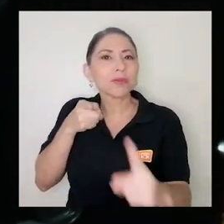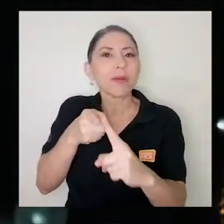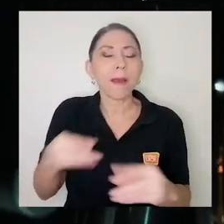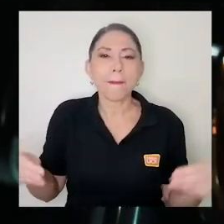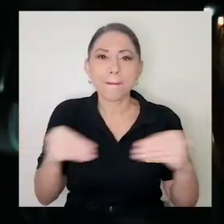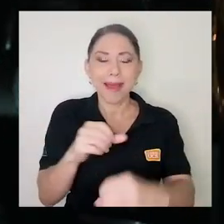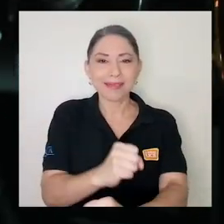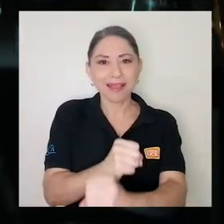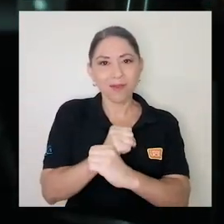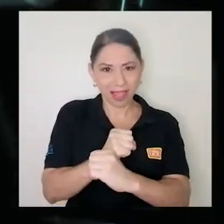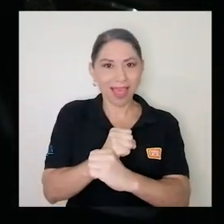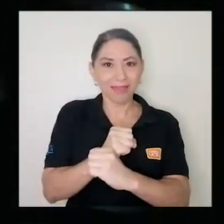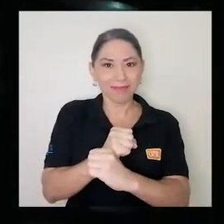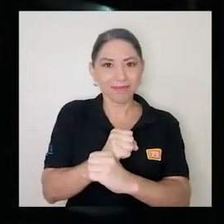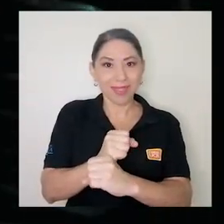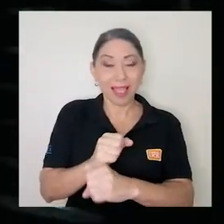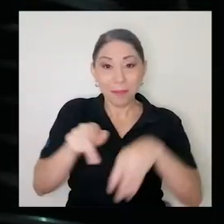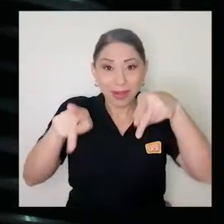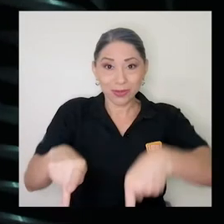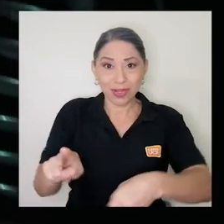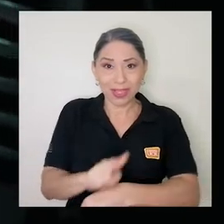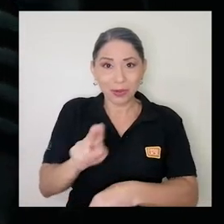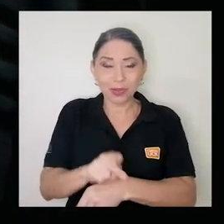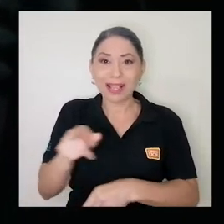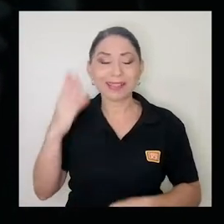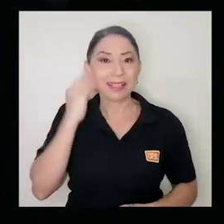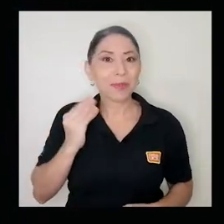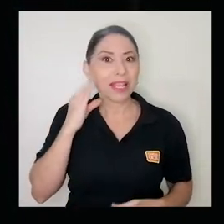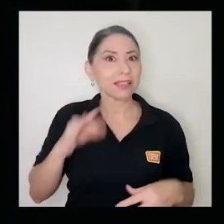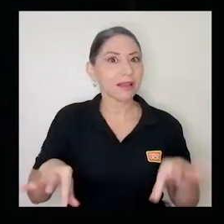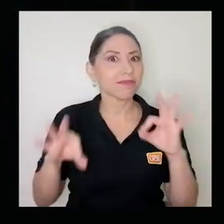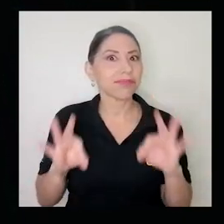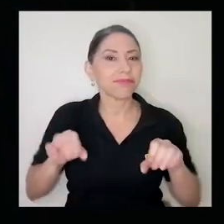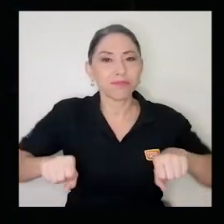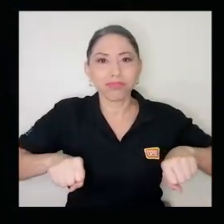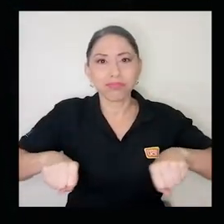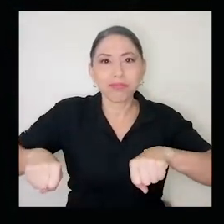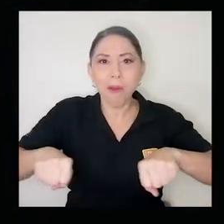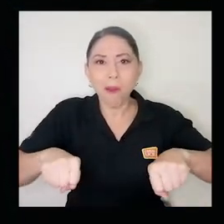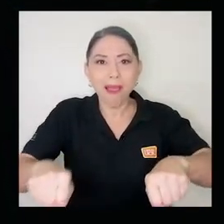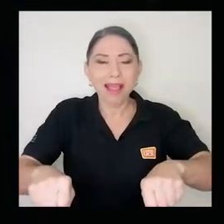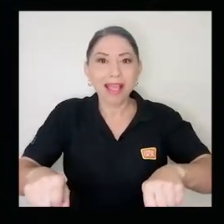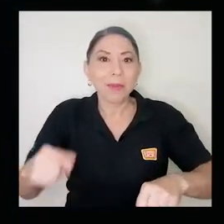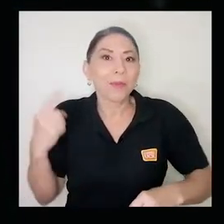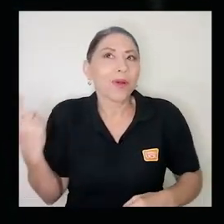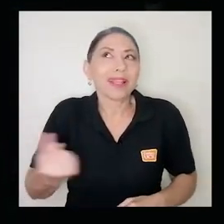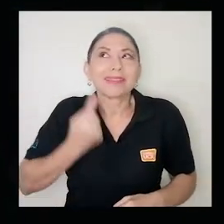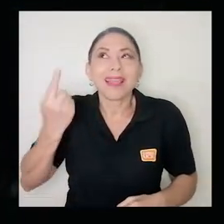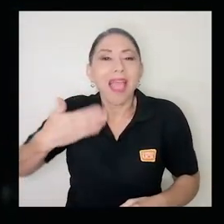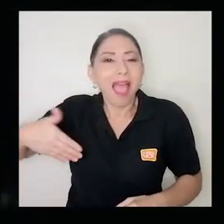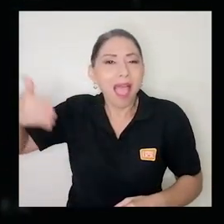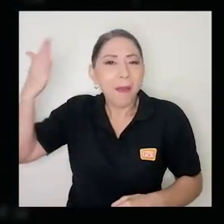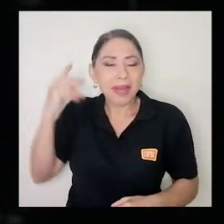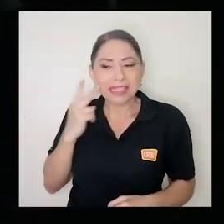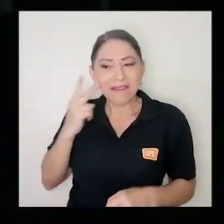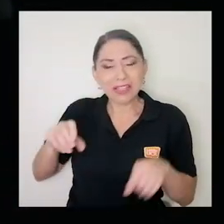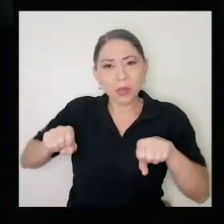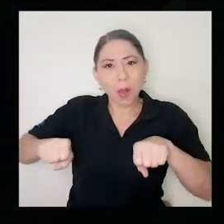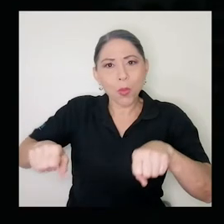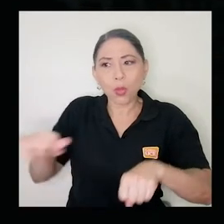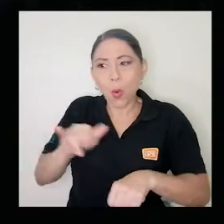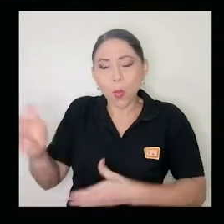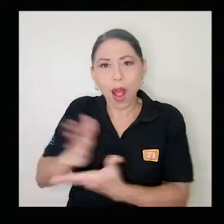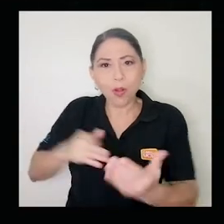seguridad en nuestros usuarios y que sea una experiencia increíble andar en moto porque al final siempre históricamente se ha visto como un